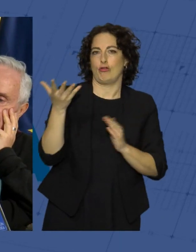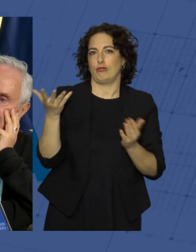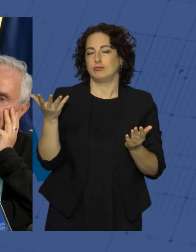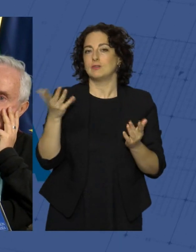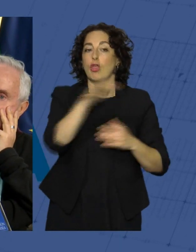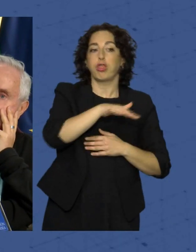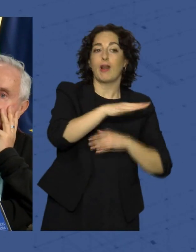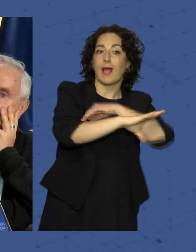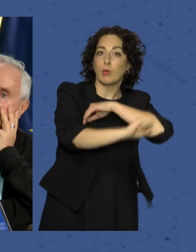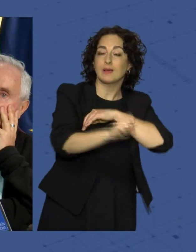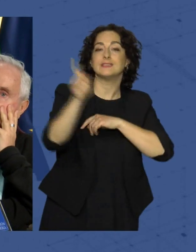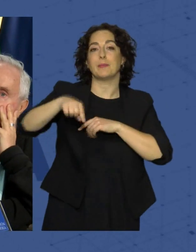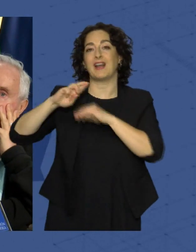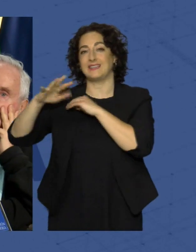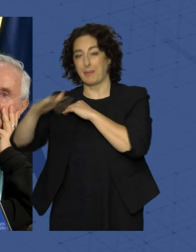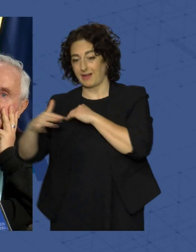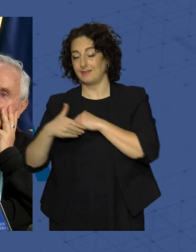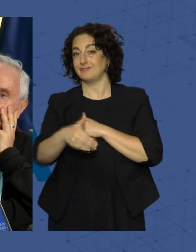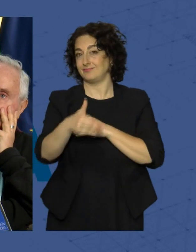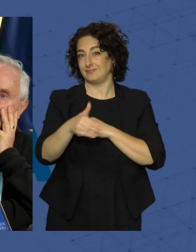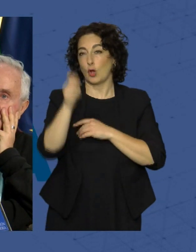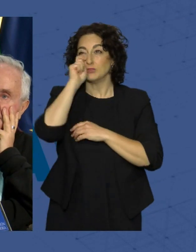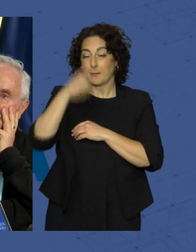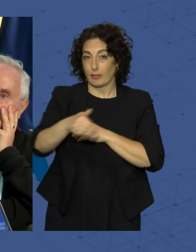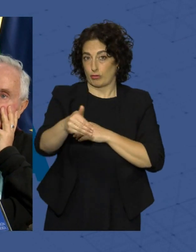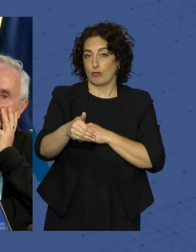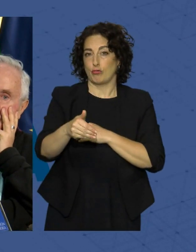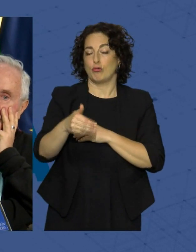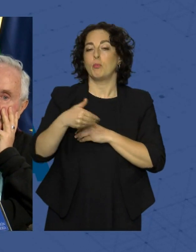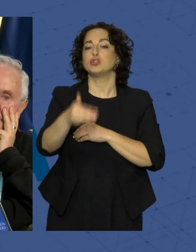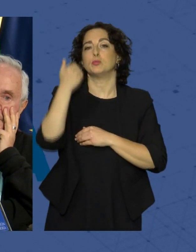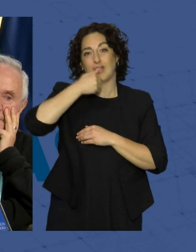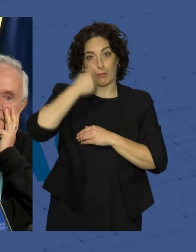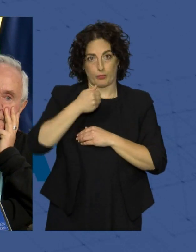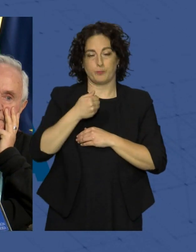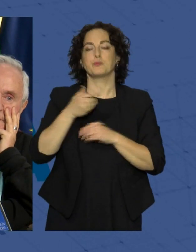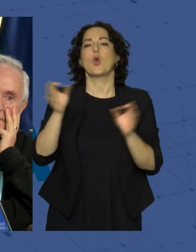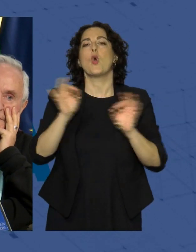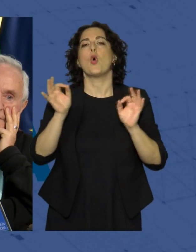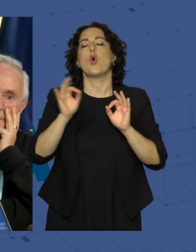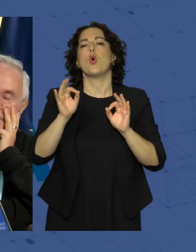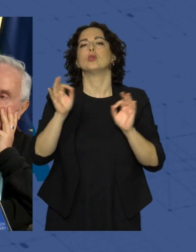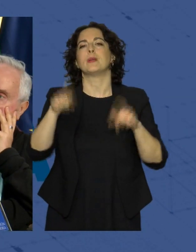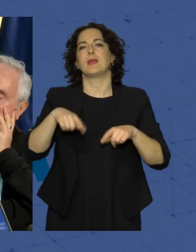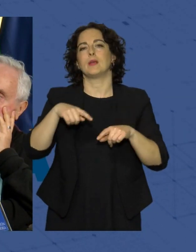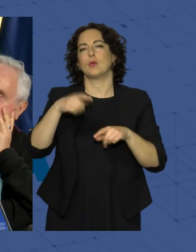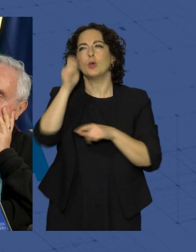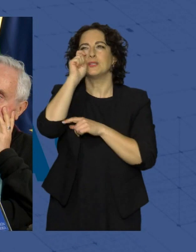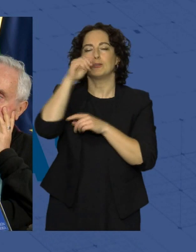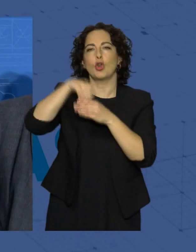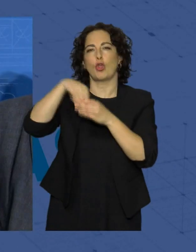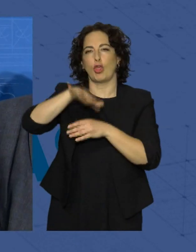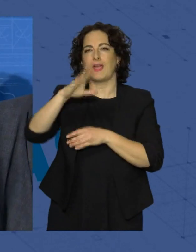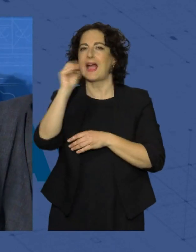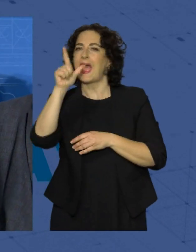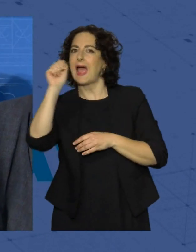en la zona del Cabo de Gata como en Retamar donde se realizará la observación en el próximo sábado o en el propio Observatorio de Calar Alto.